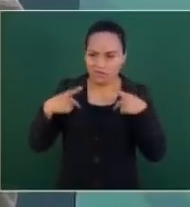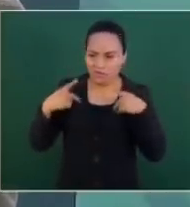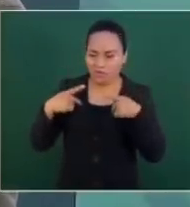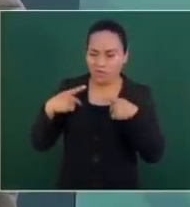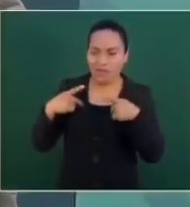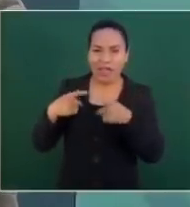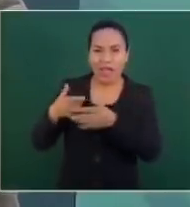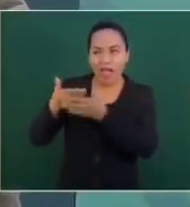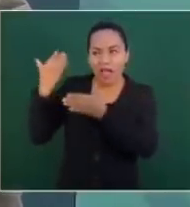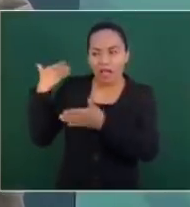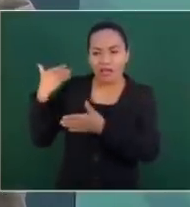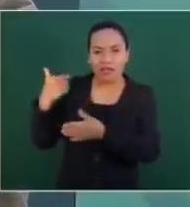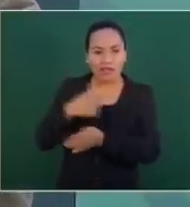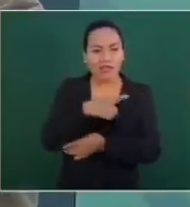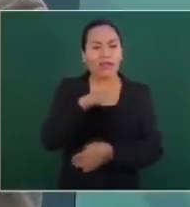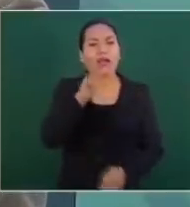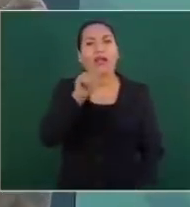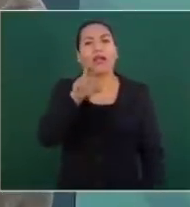era